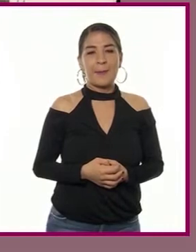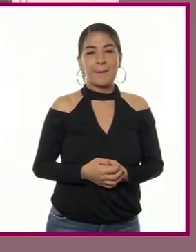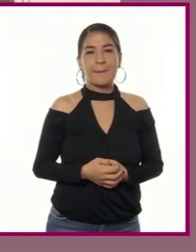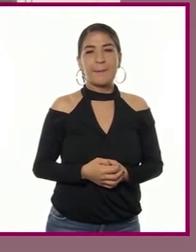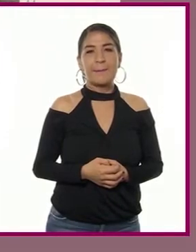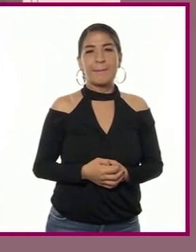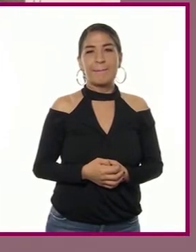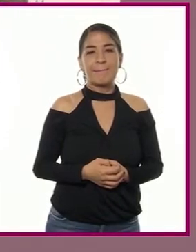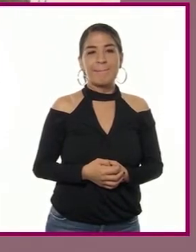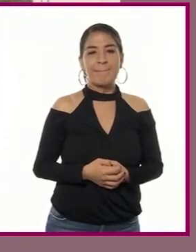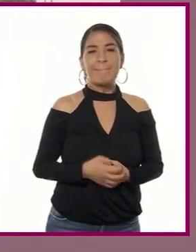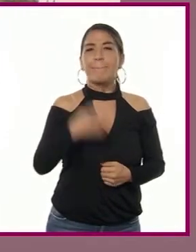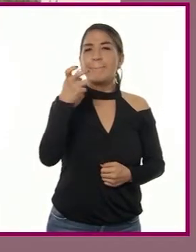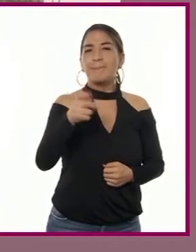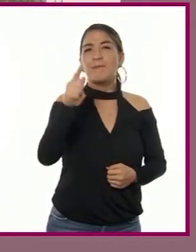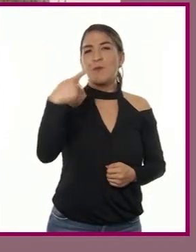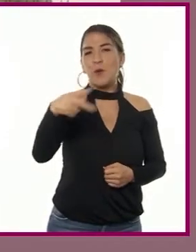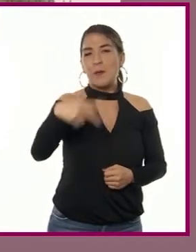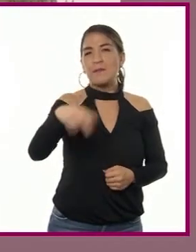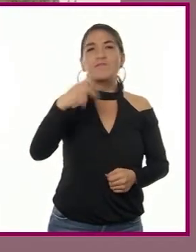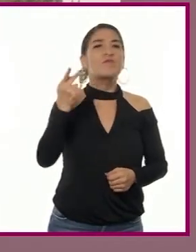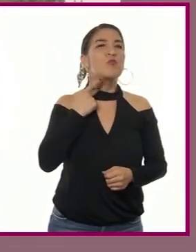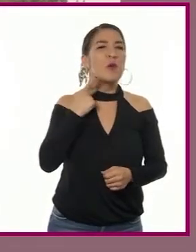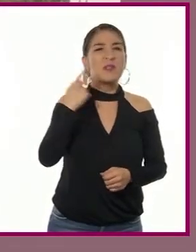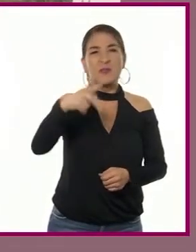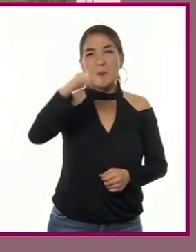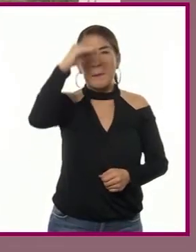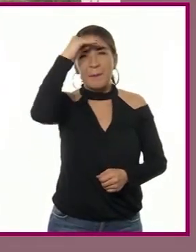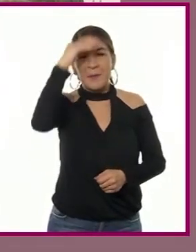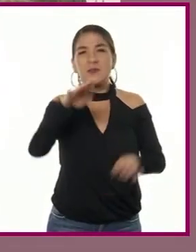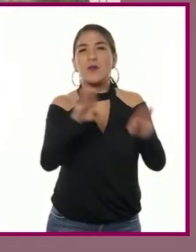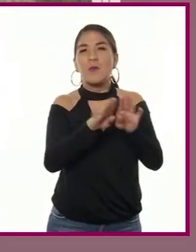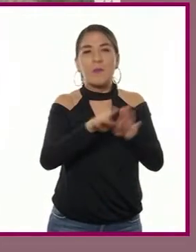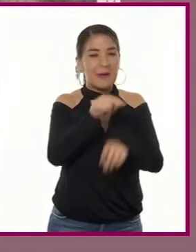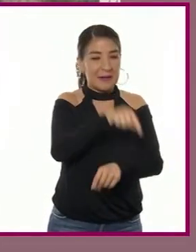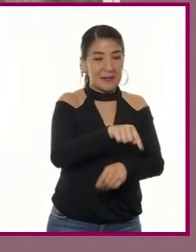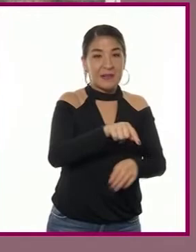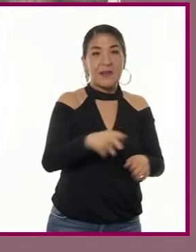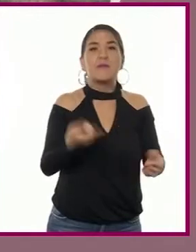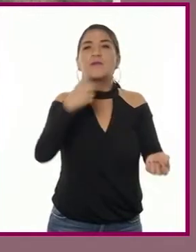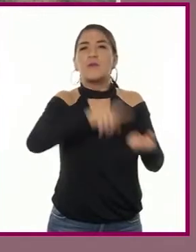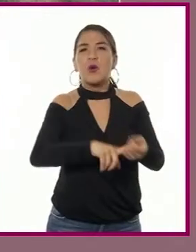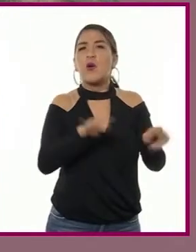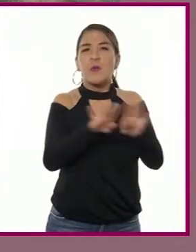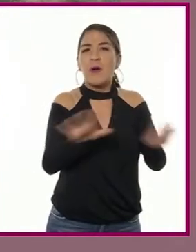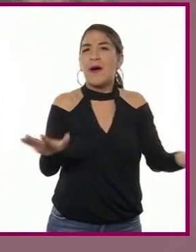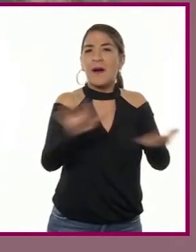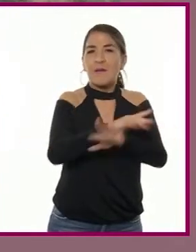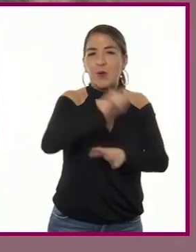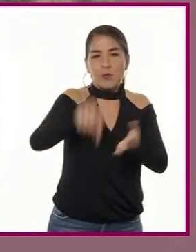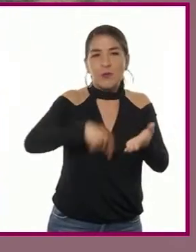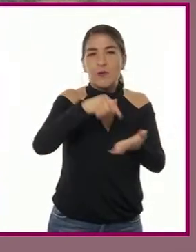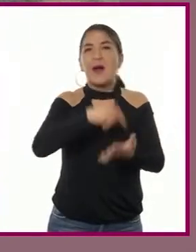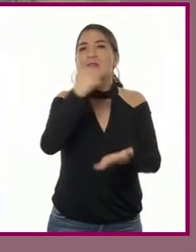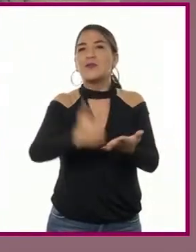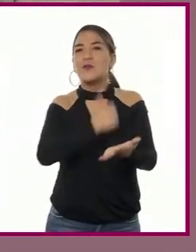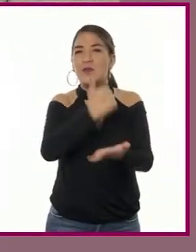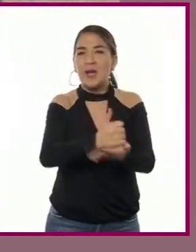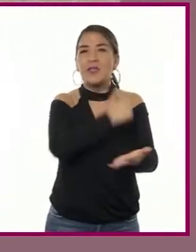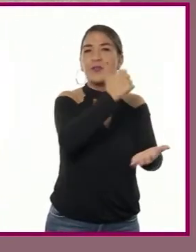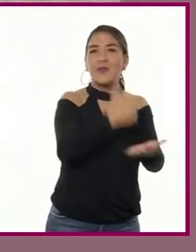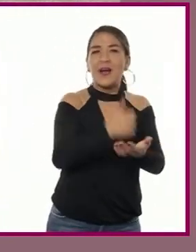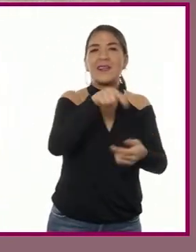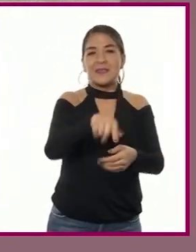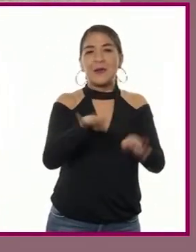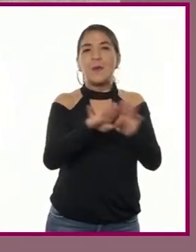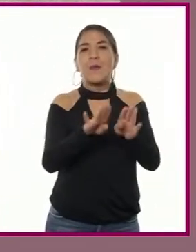De acuerdo al pensamiento político del momento, la modernidad debía reflejarse también en la urbanización de las ciudades. Por